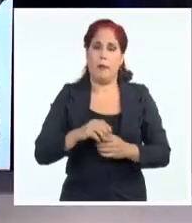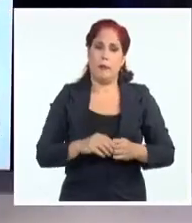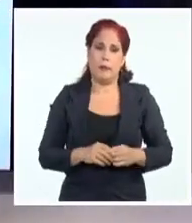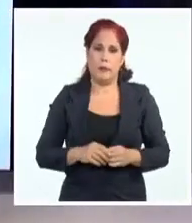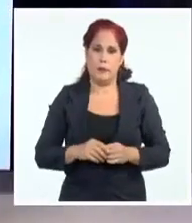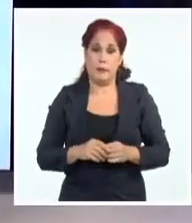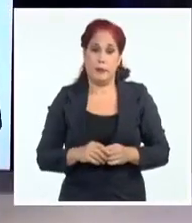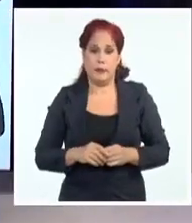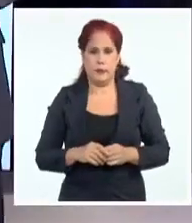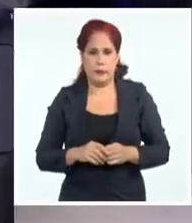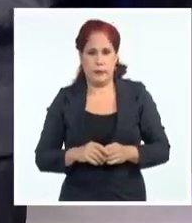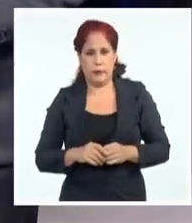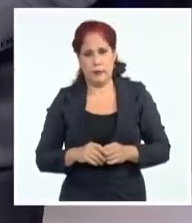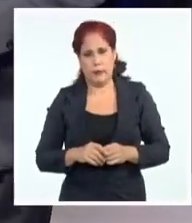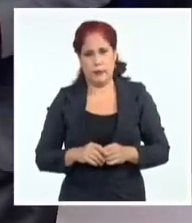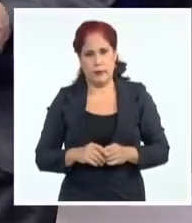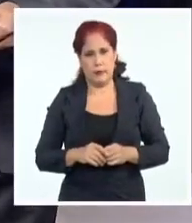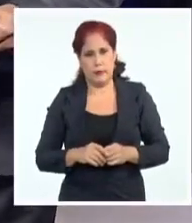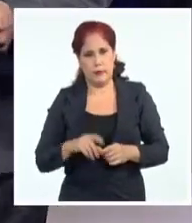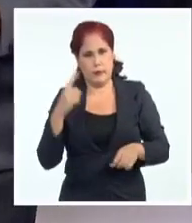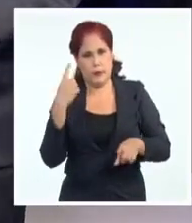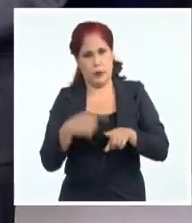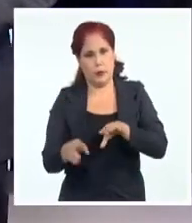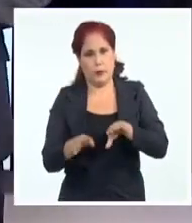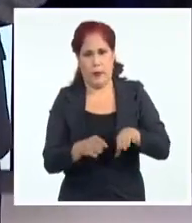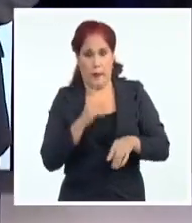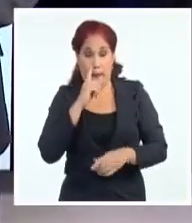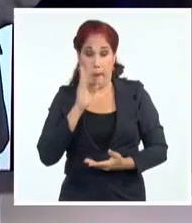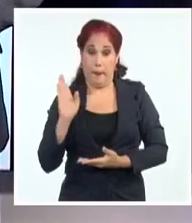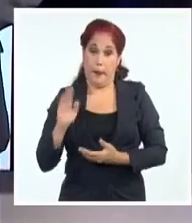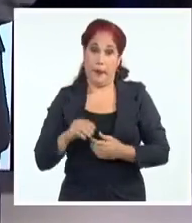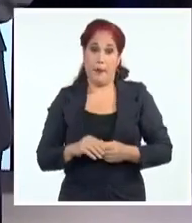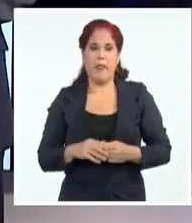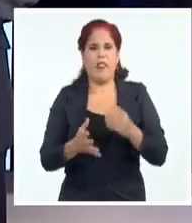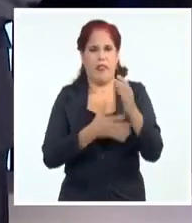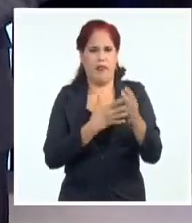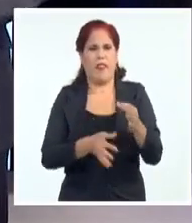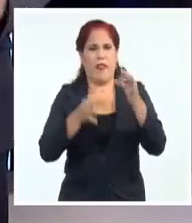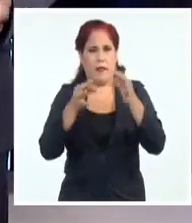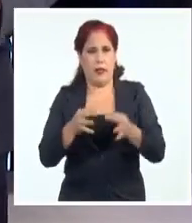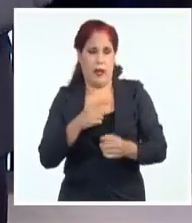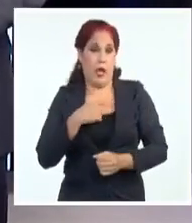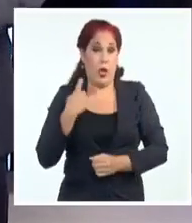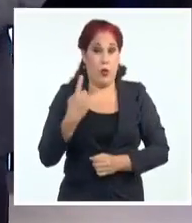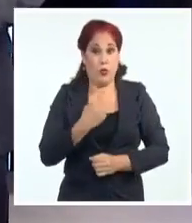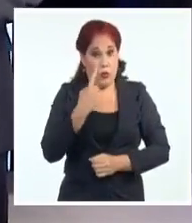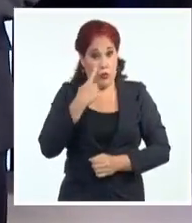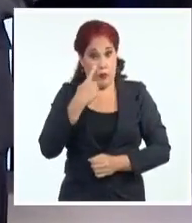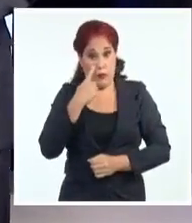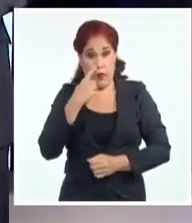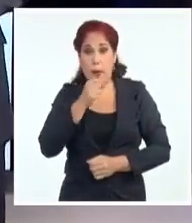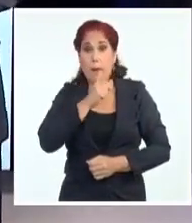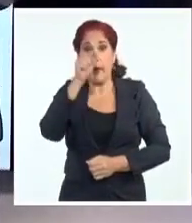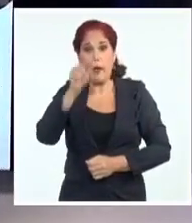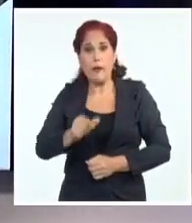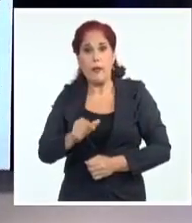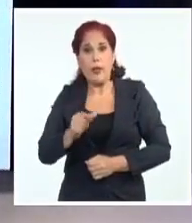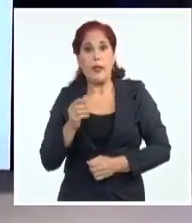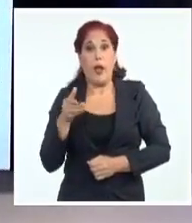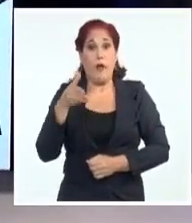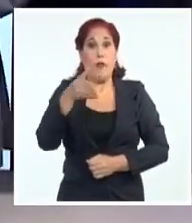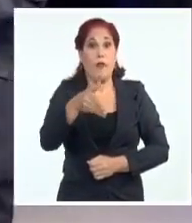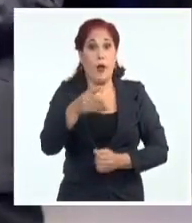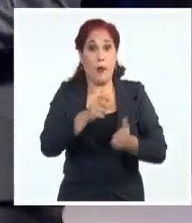Estrada. Ahora, miren ustedes lo que en verdad encontramos o encontraron nuestros corresponsales que llegaron